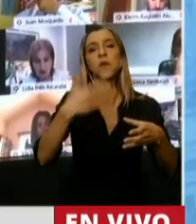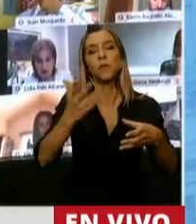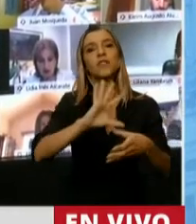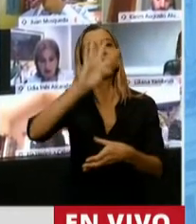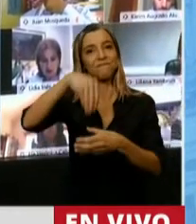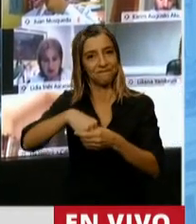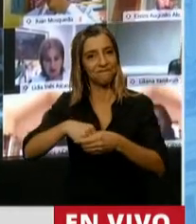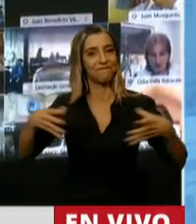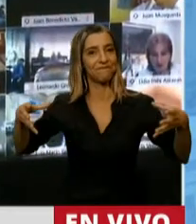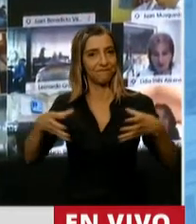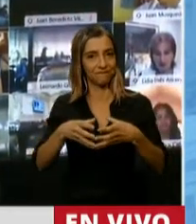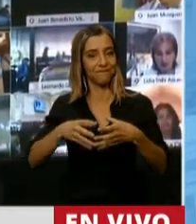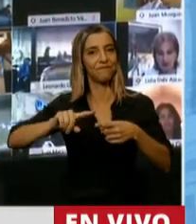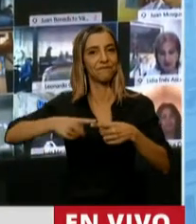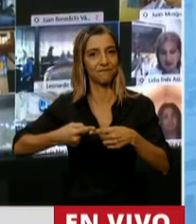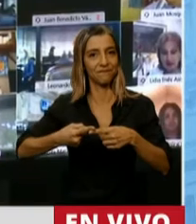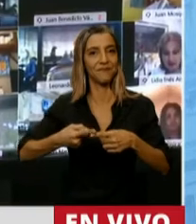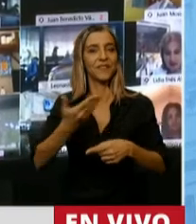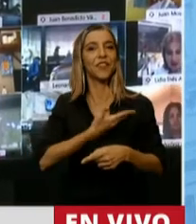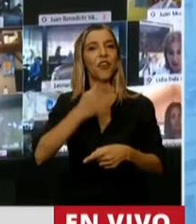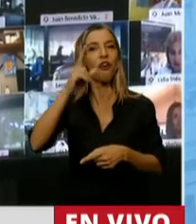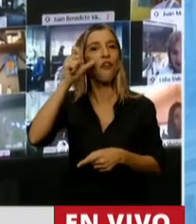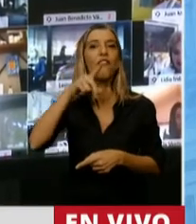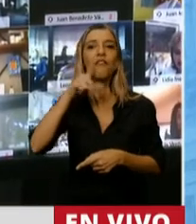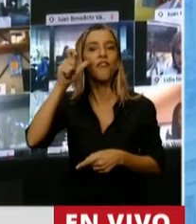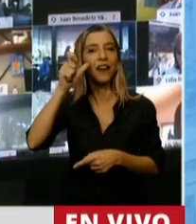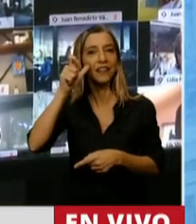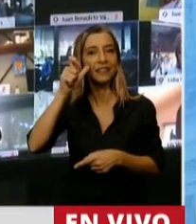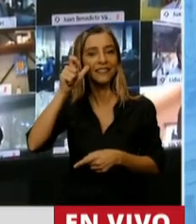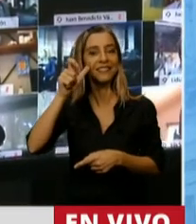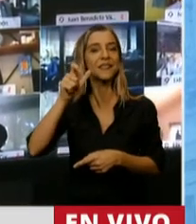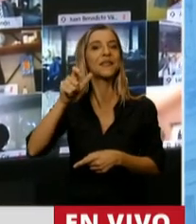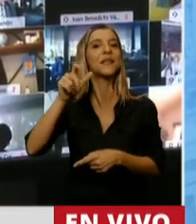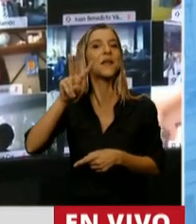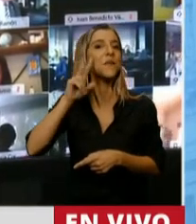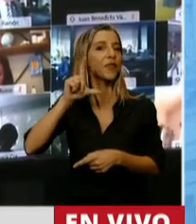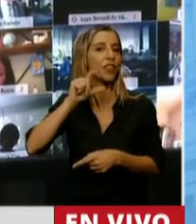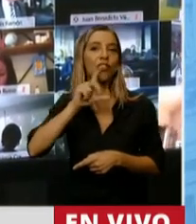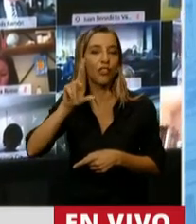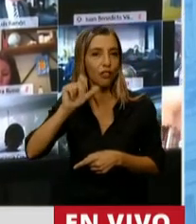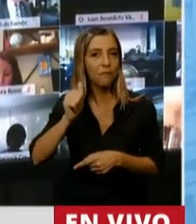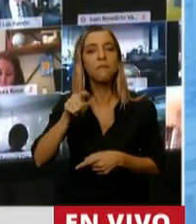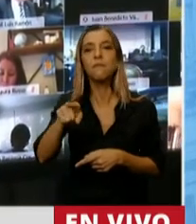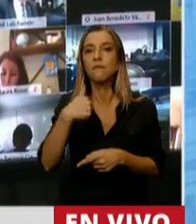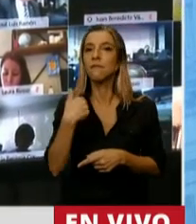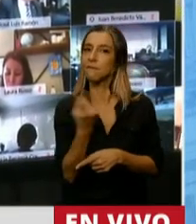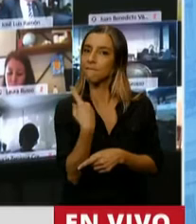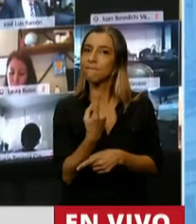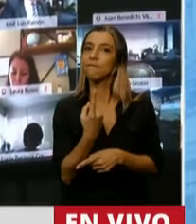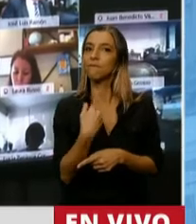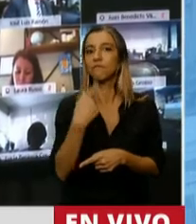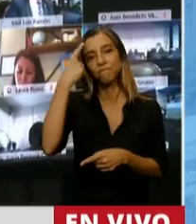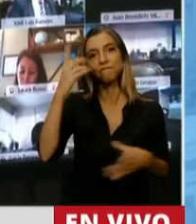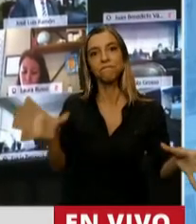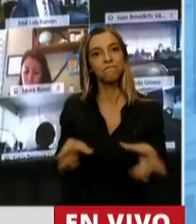Frente para la Victoria, pero quisiera hablar de sus hechos, porque era un hombre de hacer, que como nosotros los peronistas mejor que